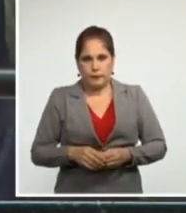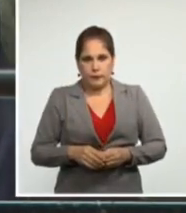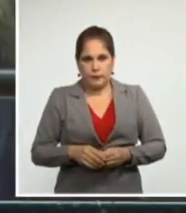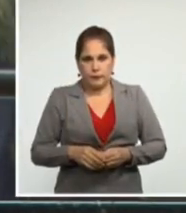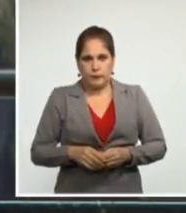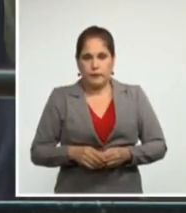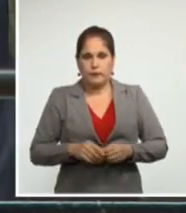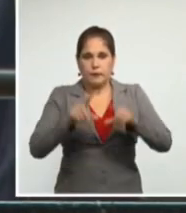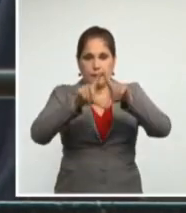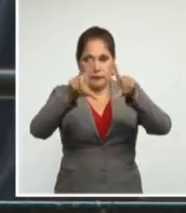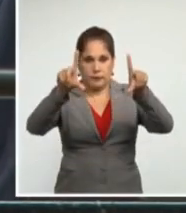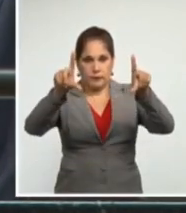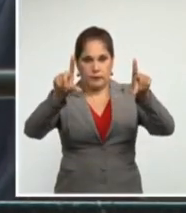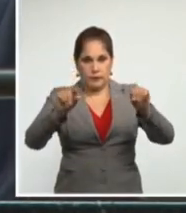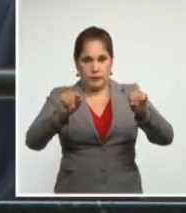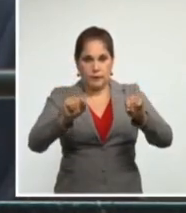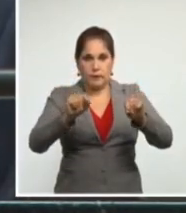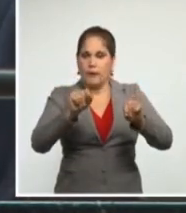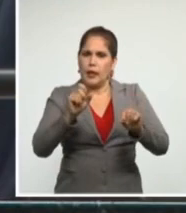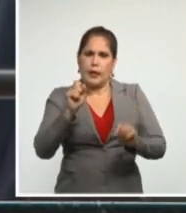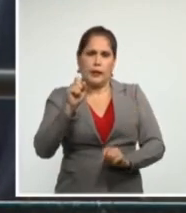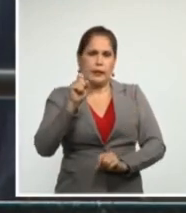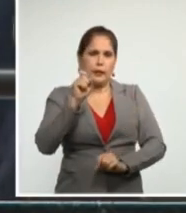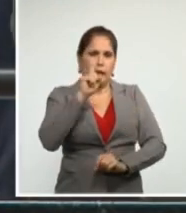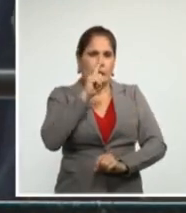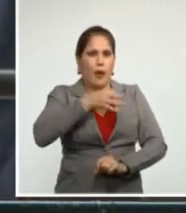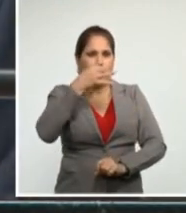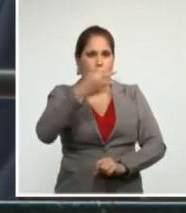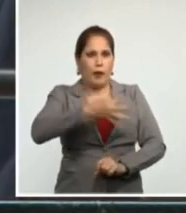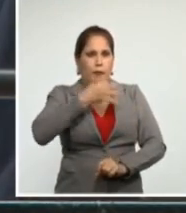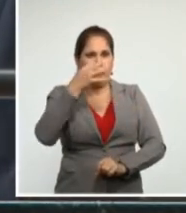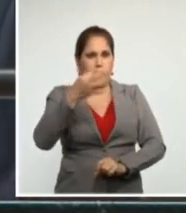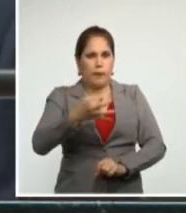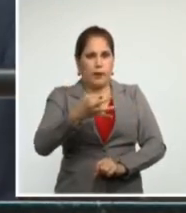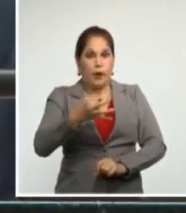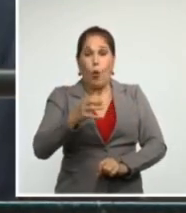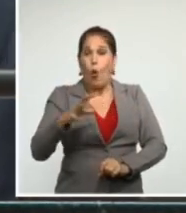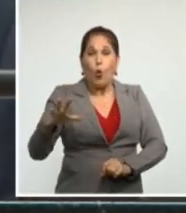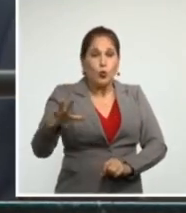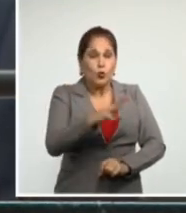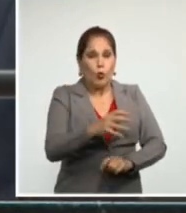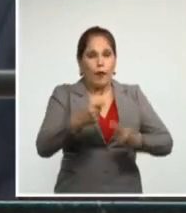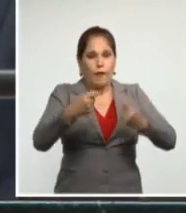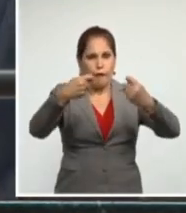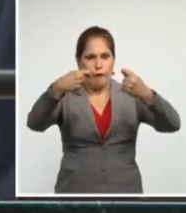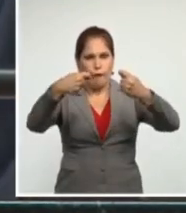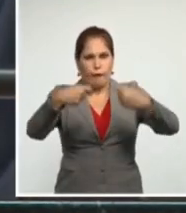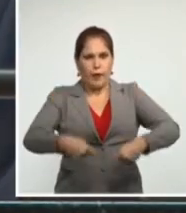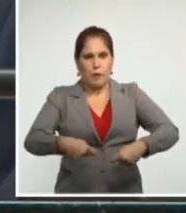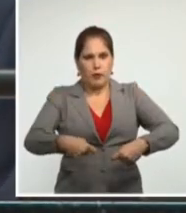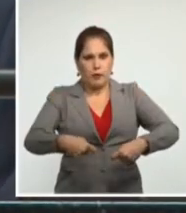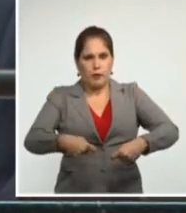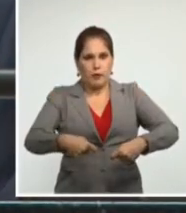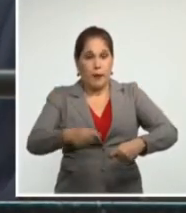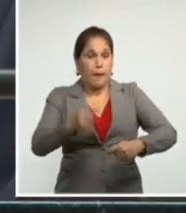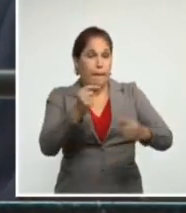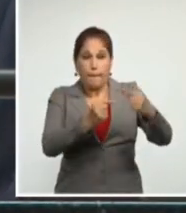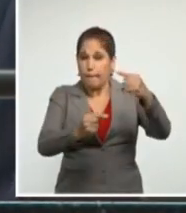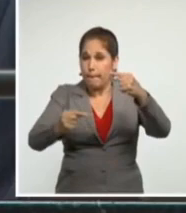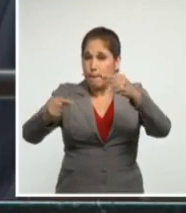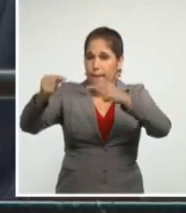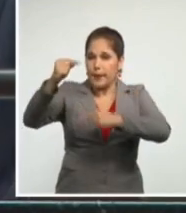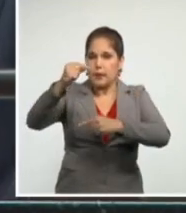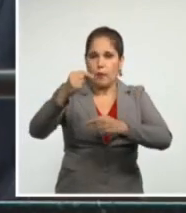que acabar de plantear con toda firmeza que el principio de la